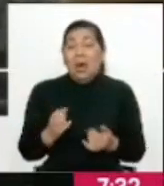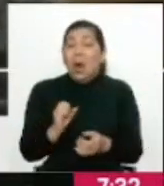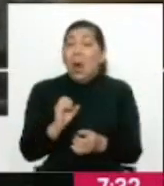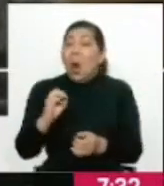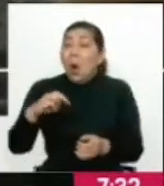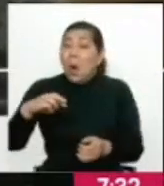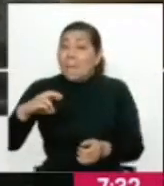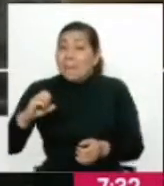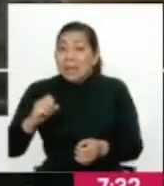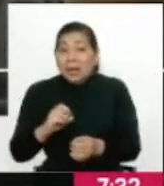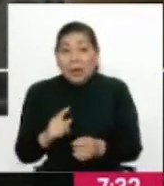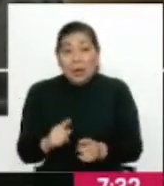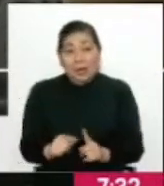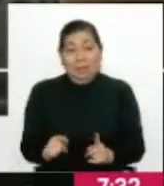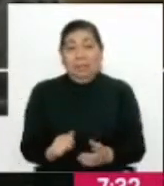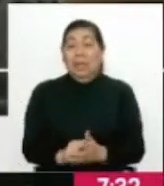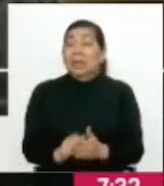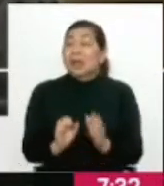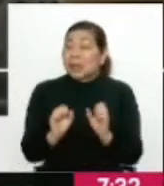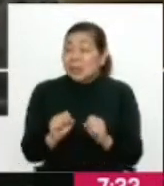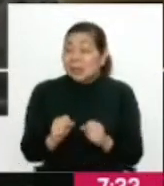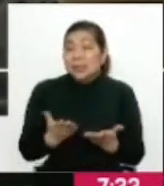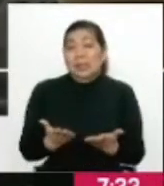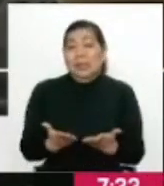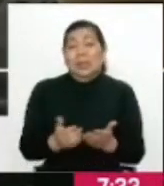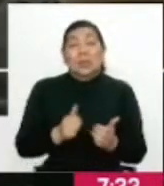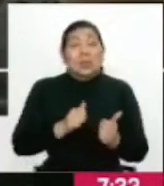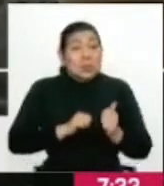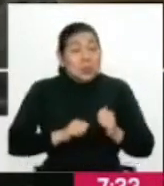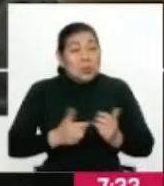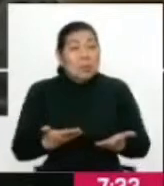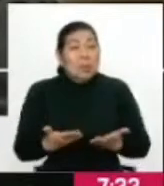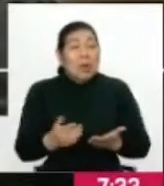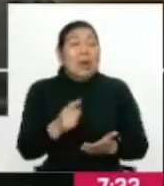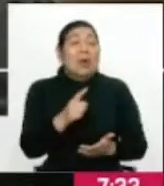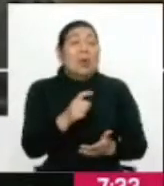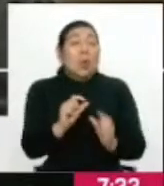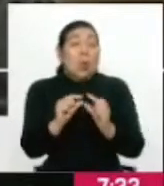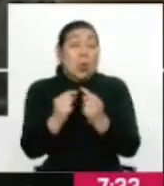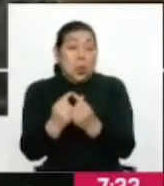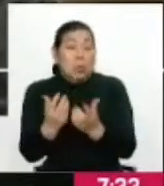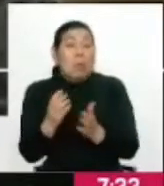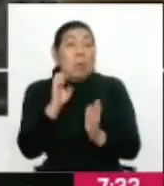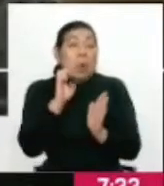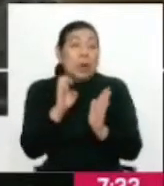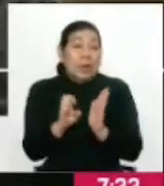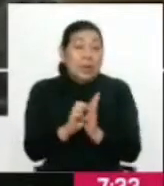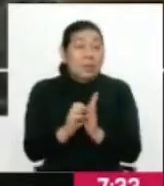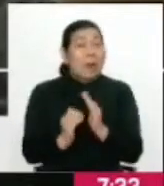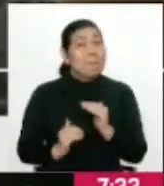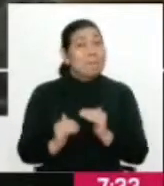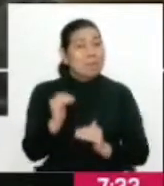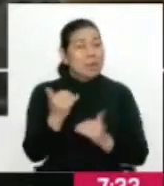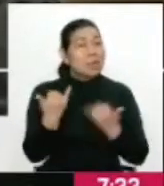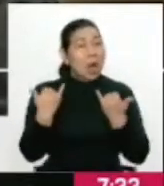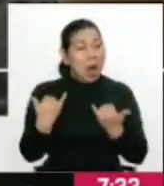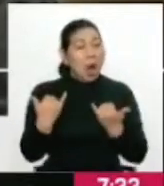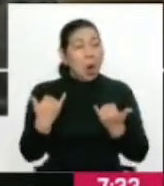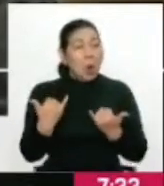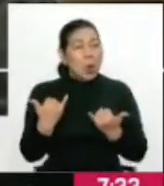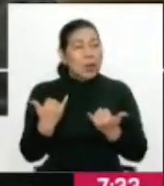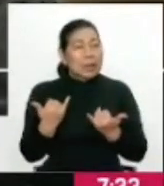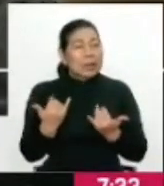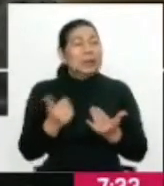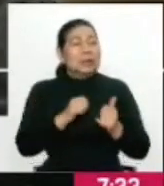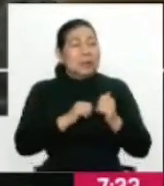una utilidad y una plequialidad, pero sí afectan a ciertos grupos. Por ejemplo, el gran grupo hoy día que